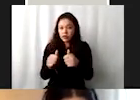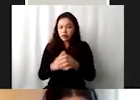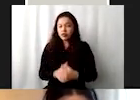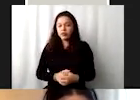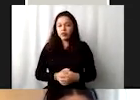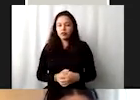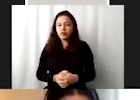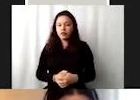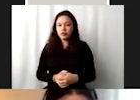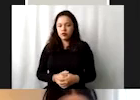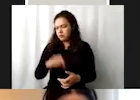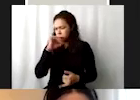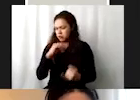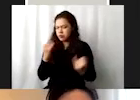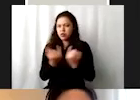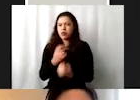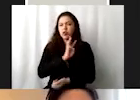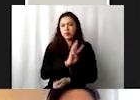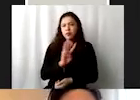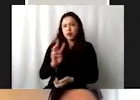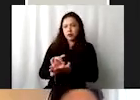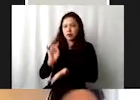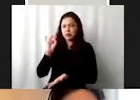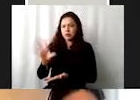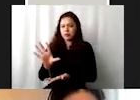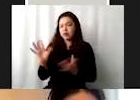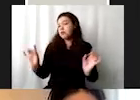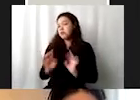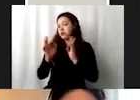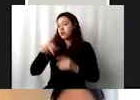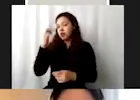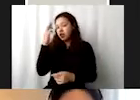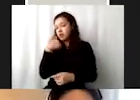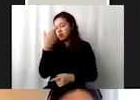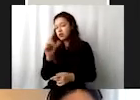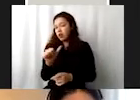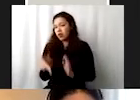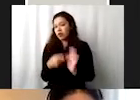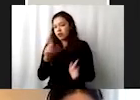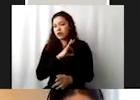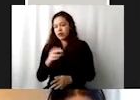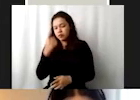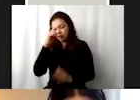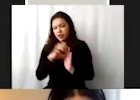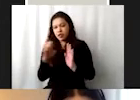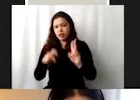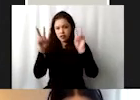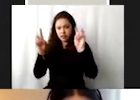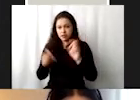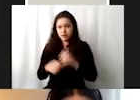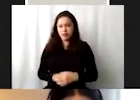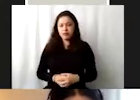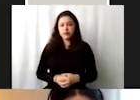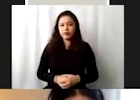a mandar de todas maneras el link, por si después lo quieren ver, pero para un poco ejemplificar este punto. A